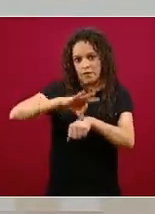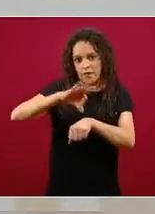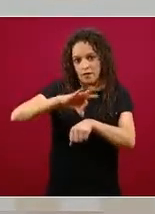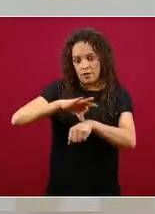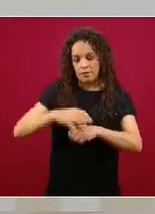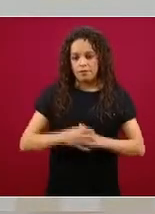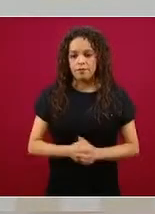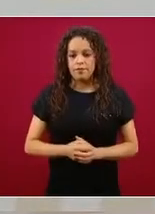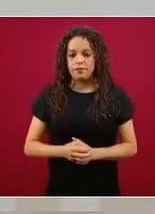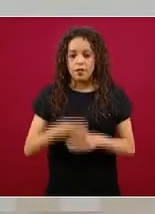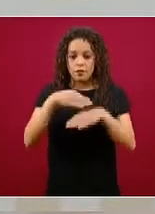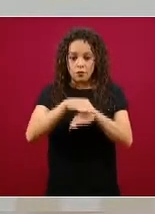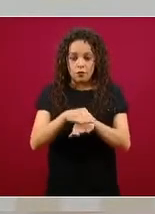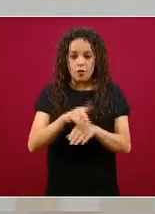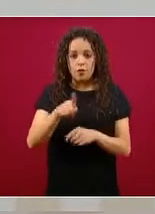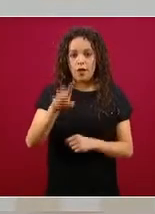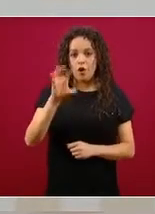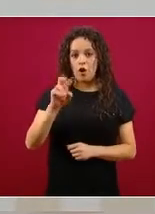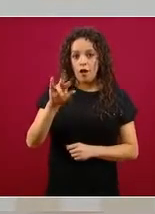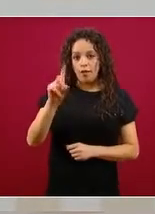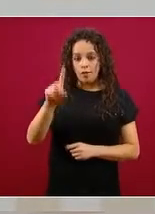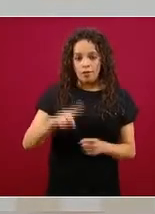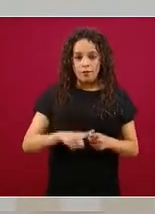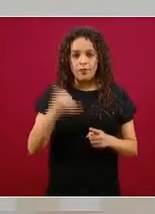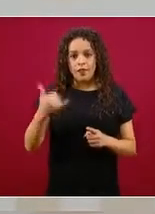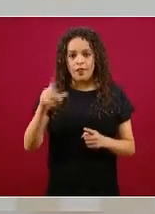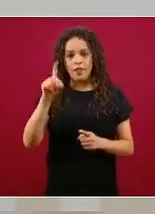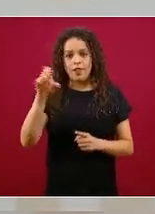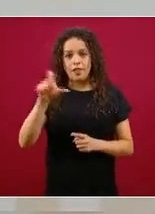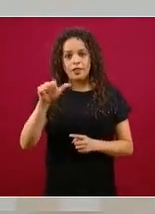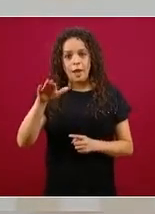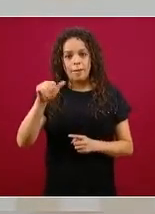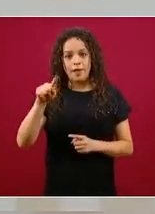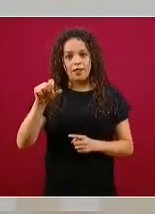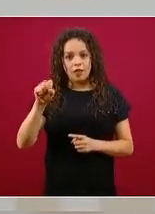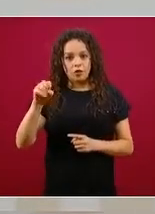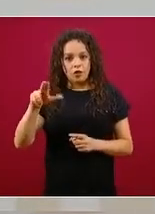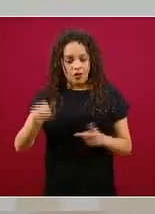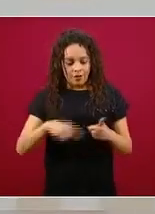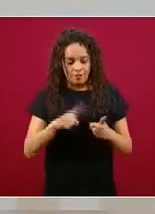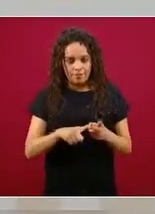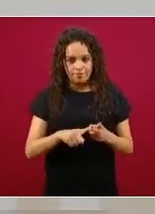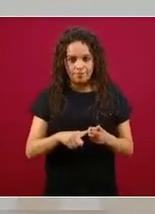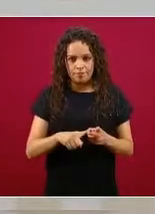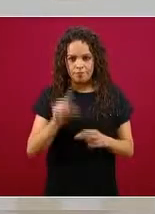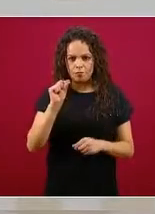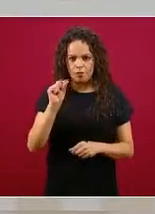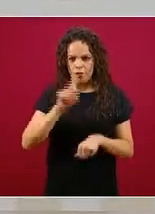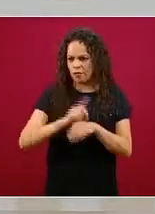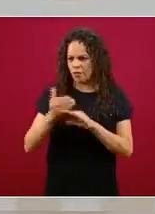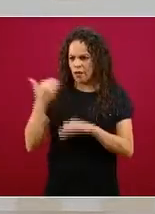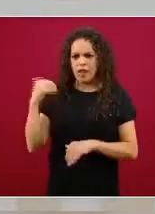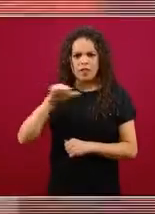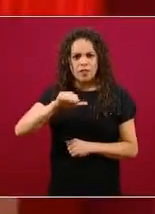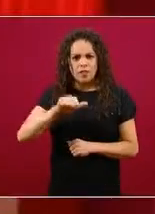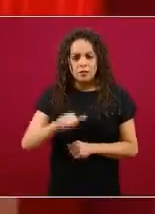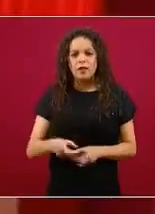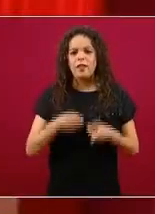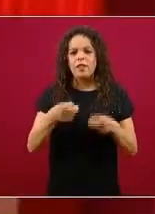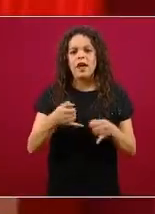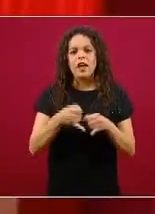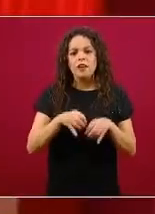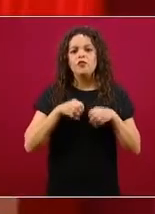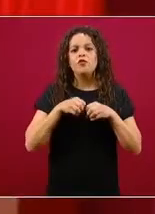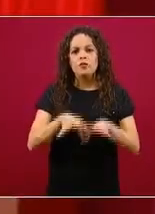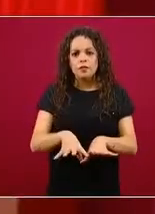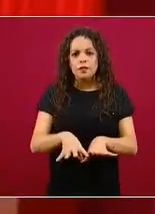el pasado martes 16 hace unos pocos días se liberó información preliminar